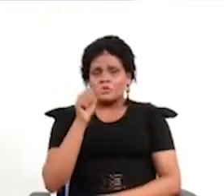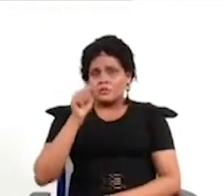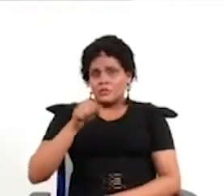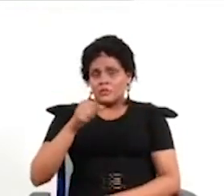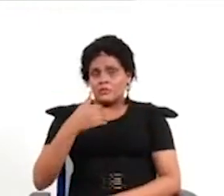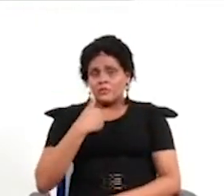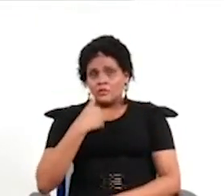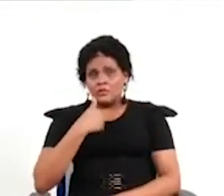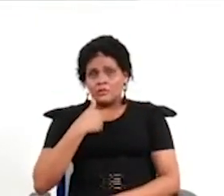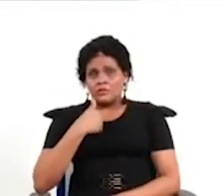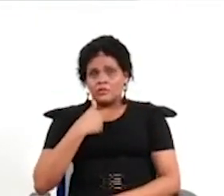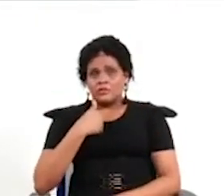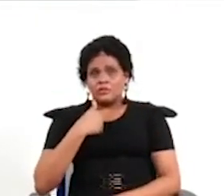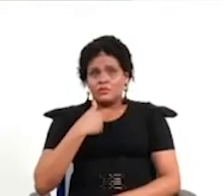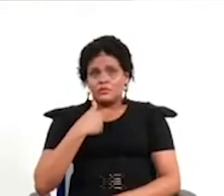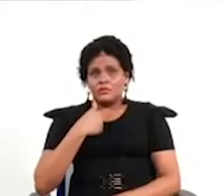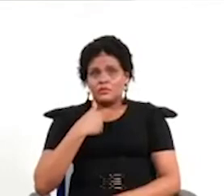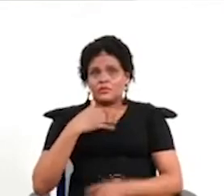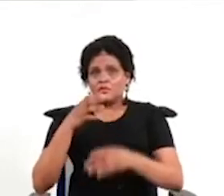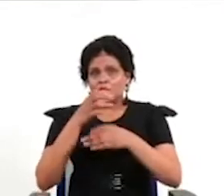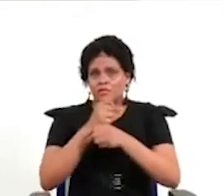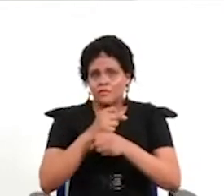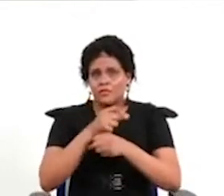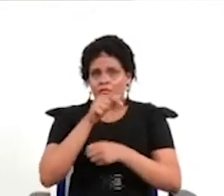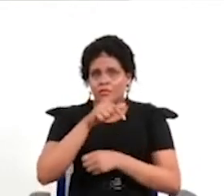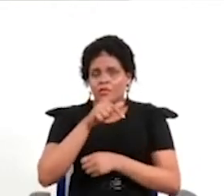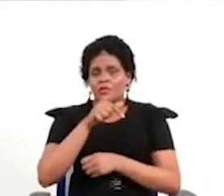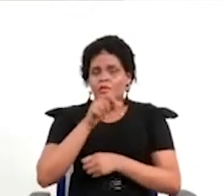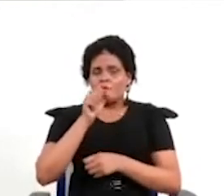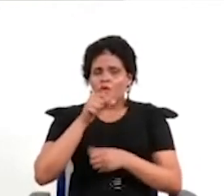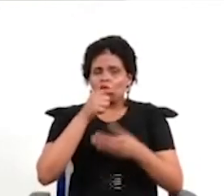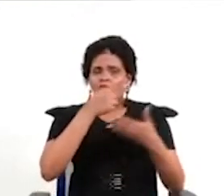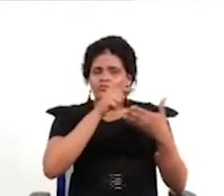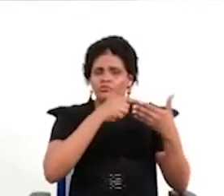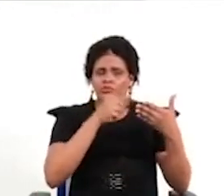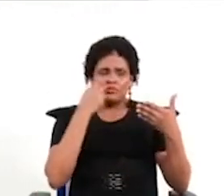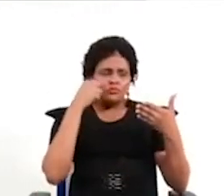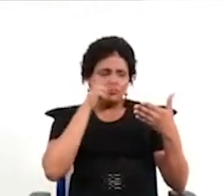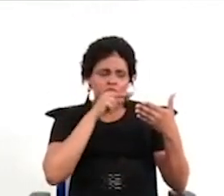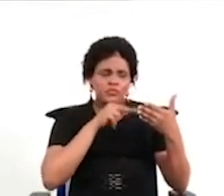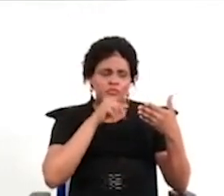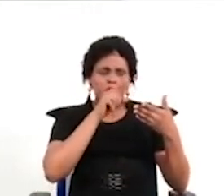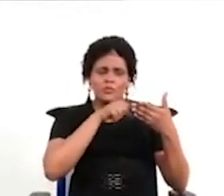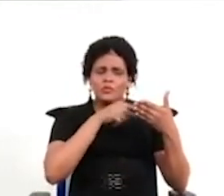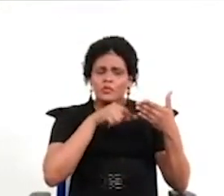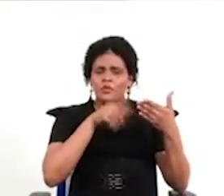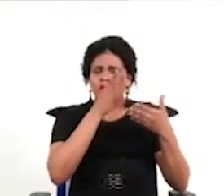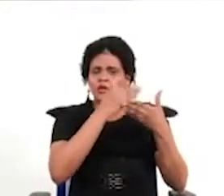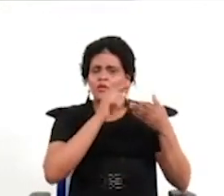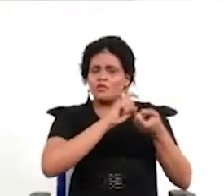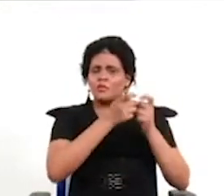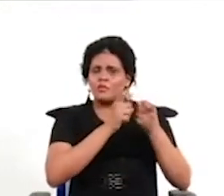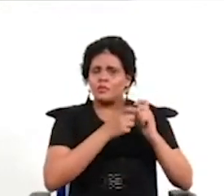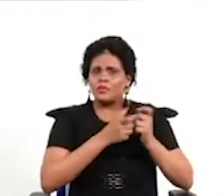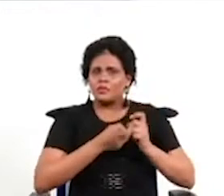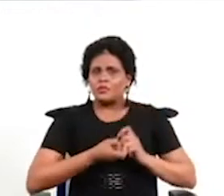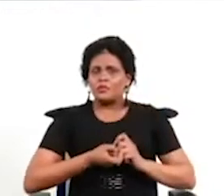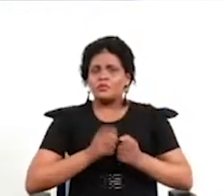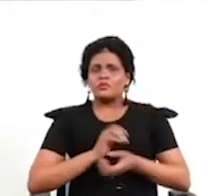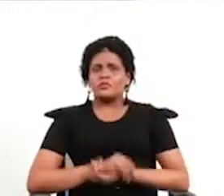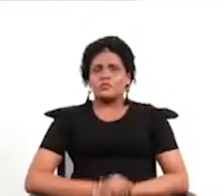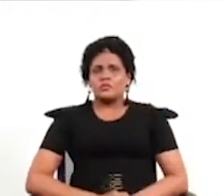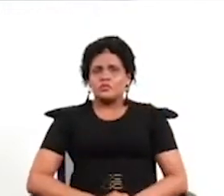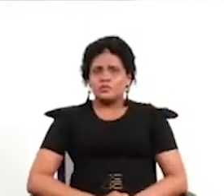experiencias de seleccionar aquellas cosas que se adoptan y rechazar las que no se quieren adoptar